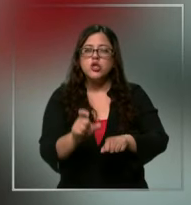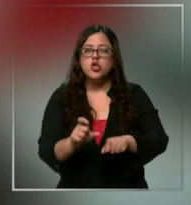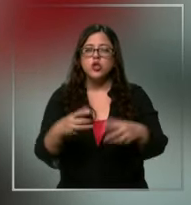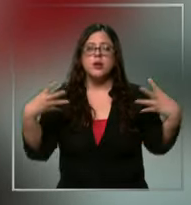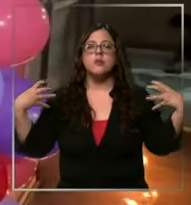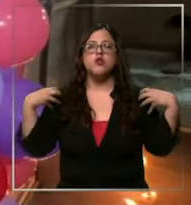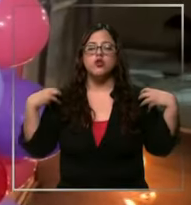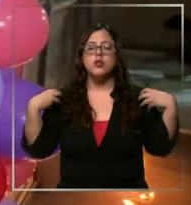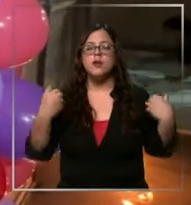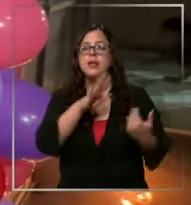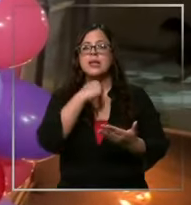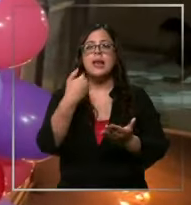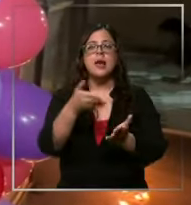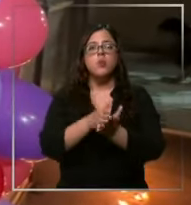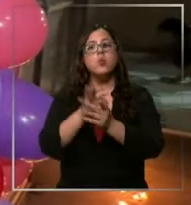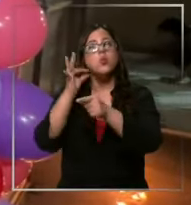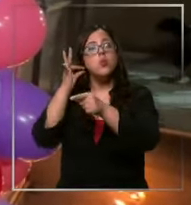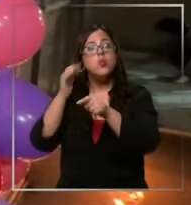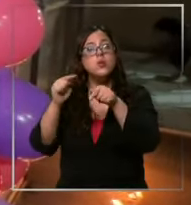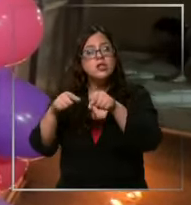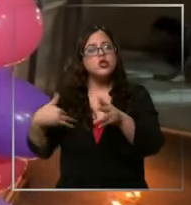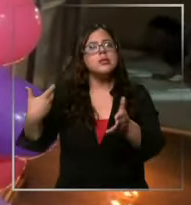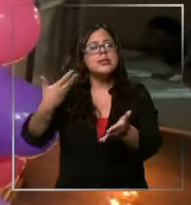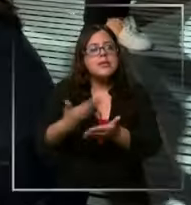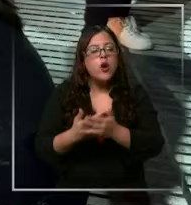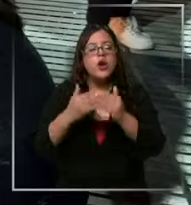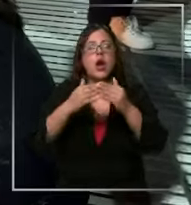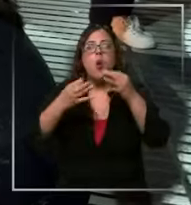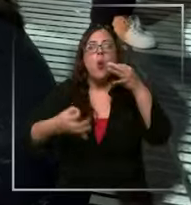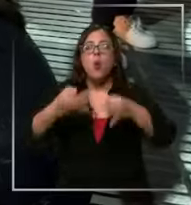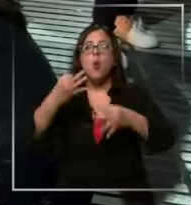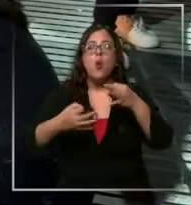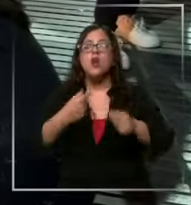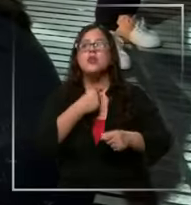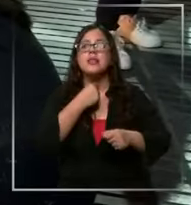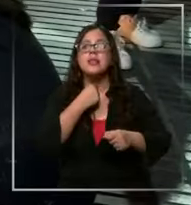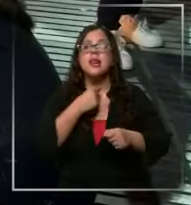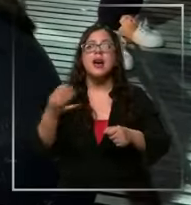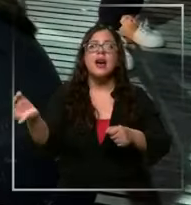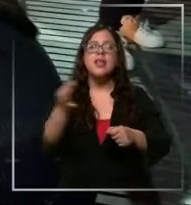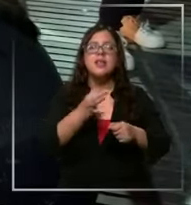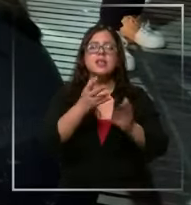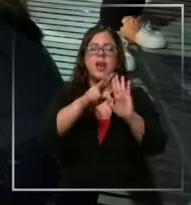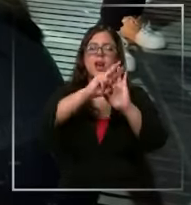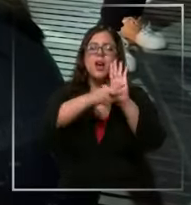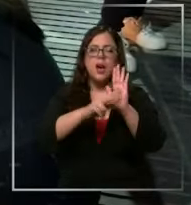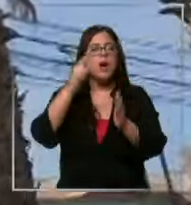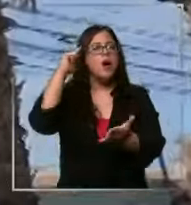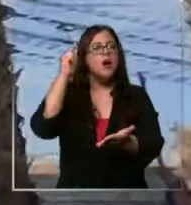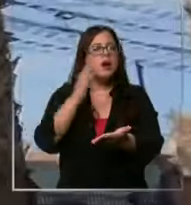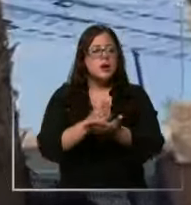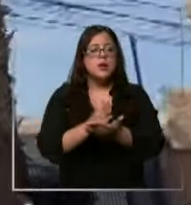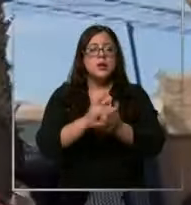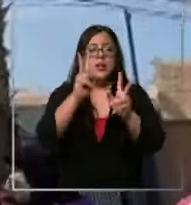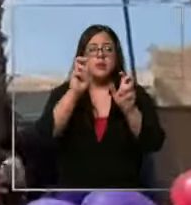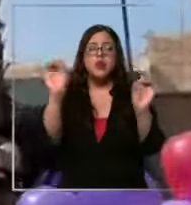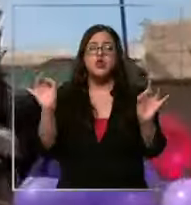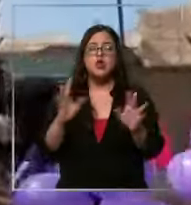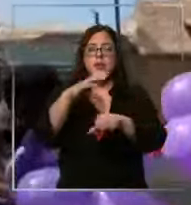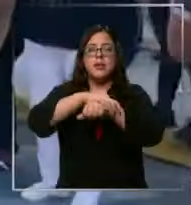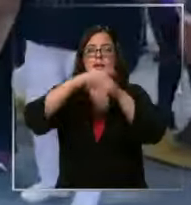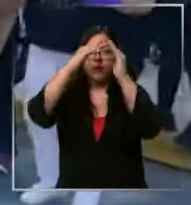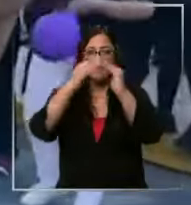la muerte de Fabiola. Eso hasta ahora, pues el juzgado de garantía resolvió cambiar la medida cautelar de prisión a arresto